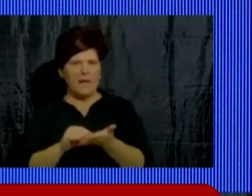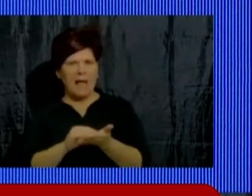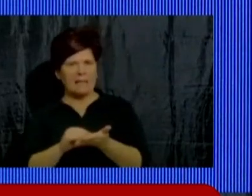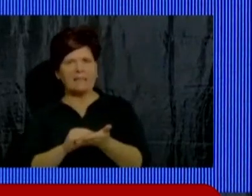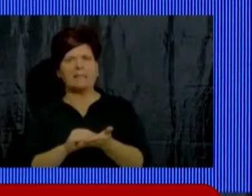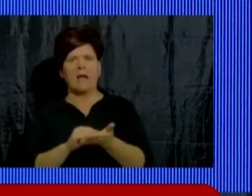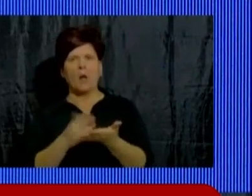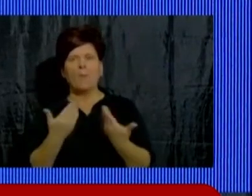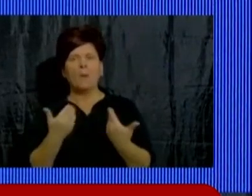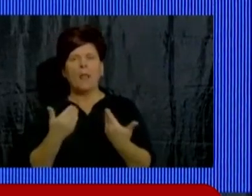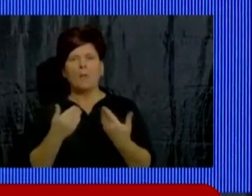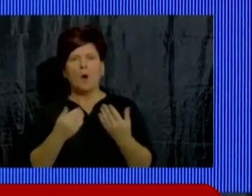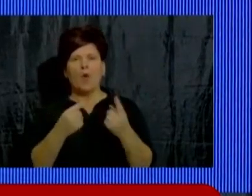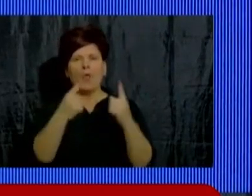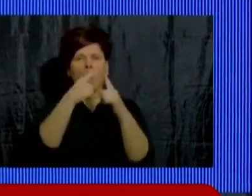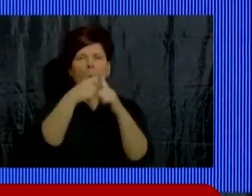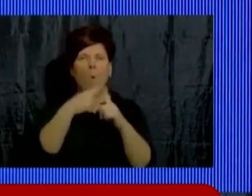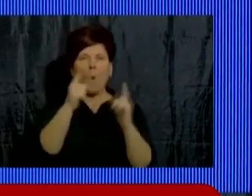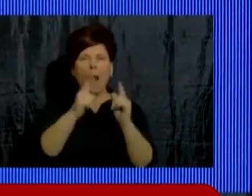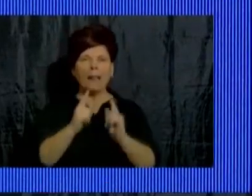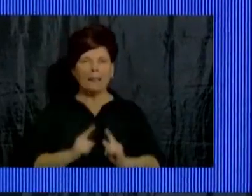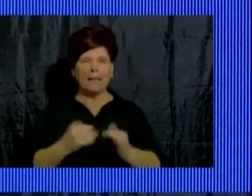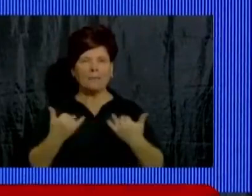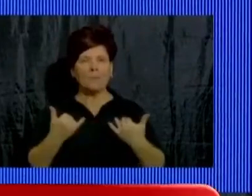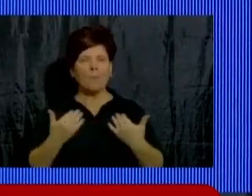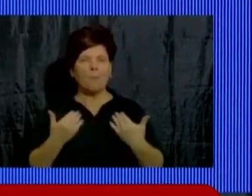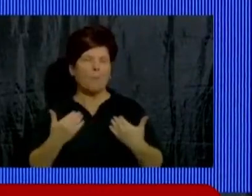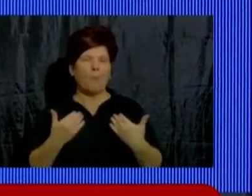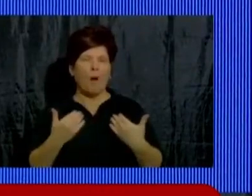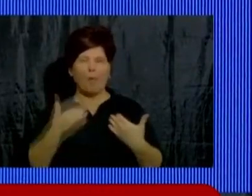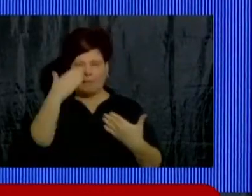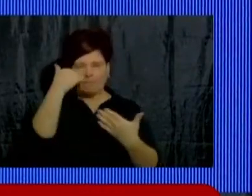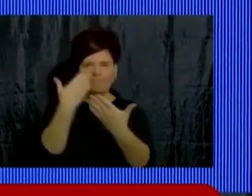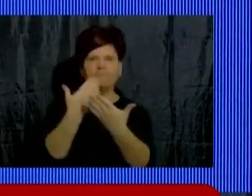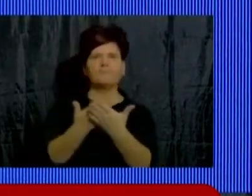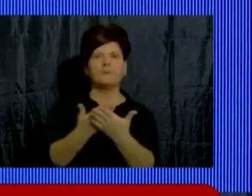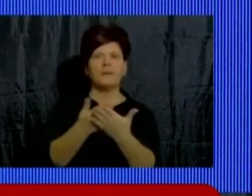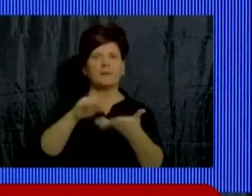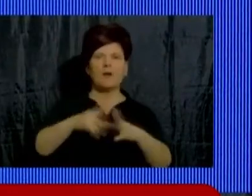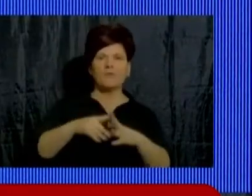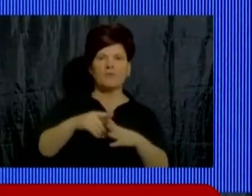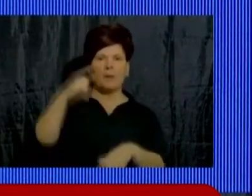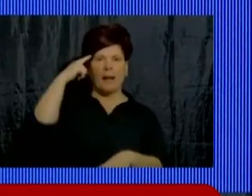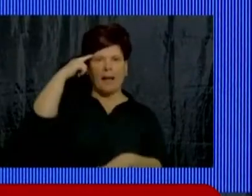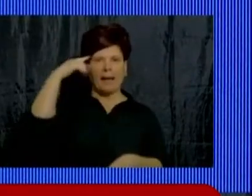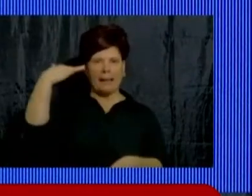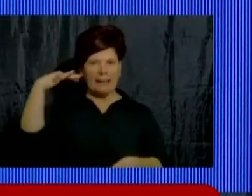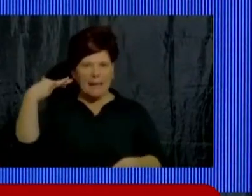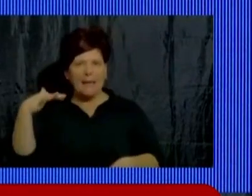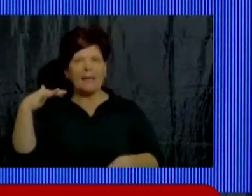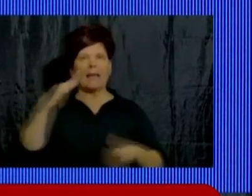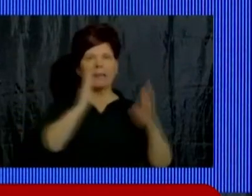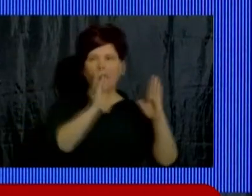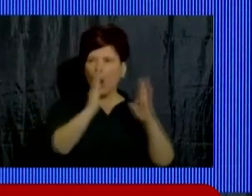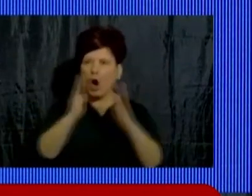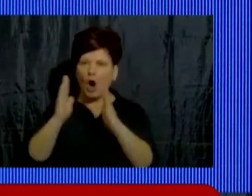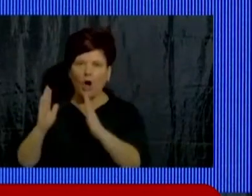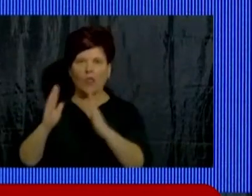manejo de las cuentas para poder afrontar de manera inteligente y con una financiación ordenada y posible